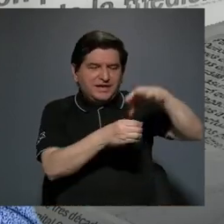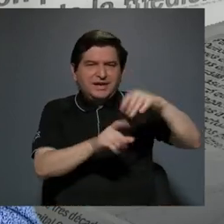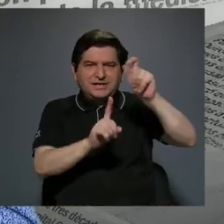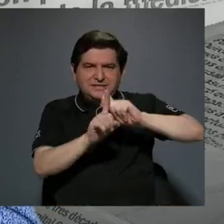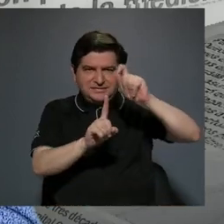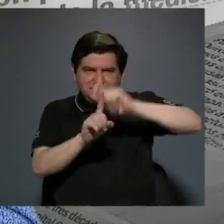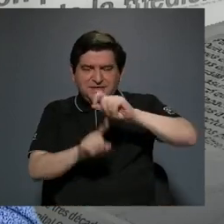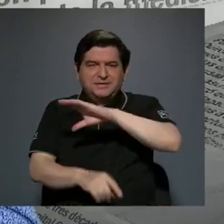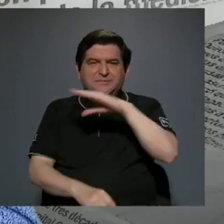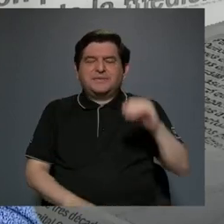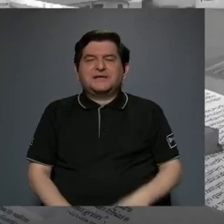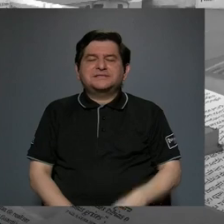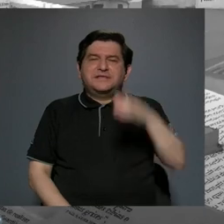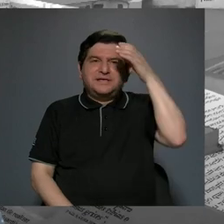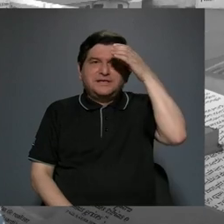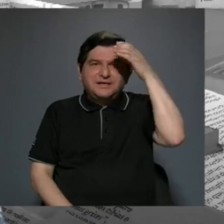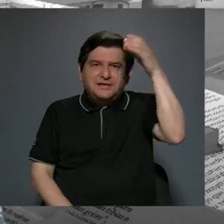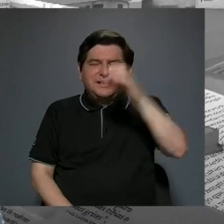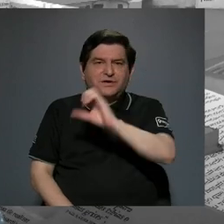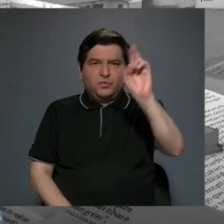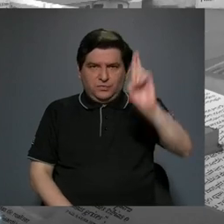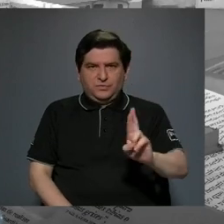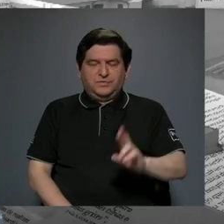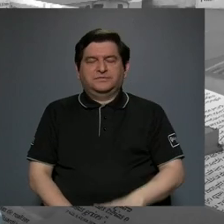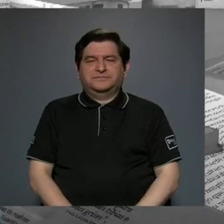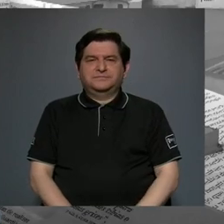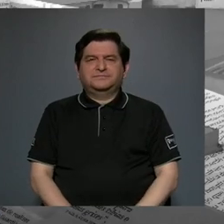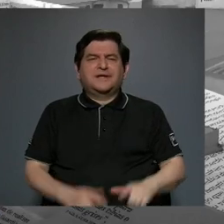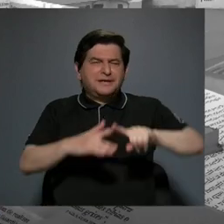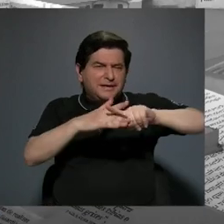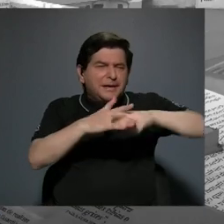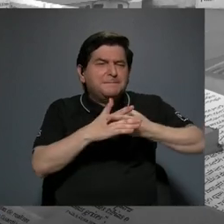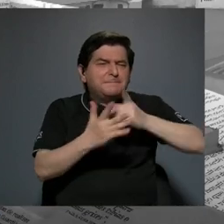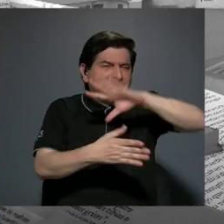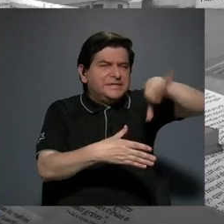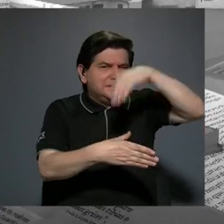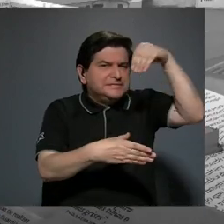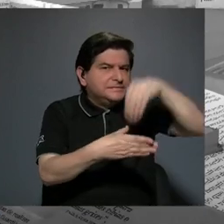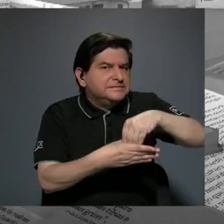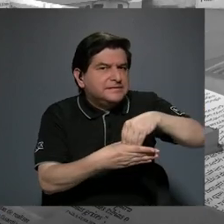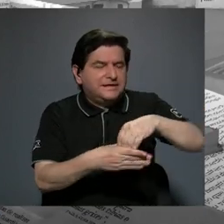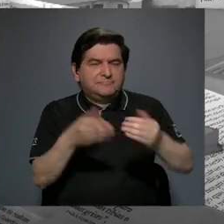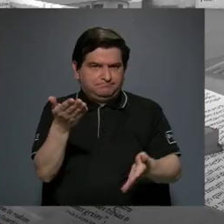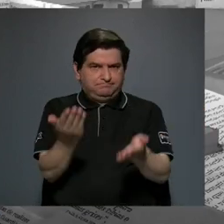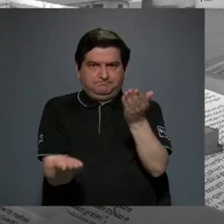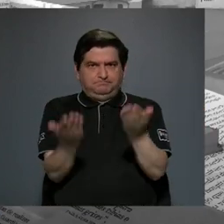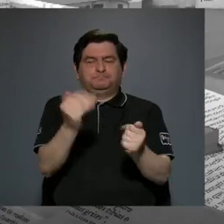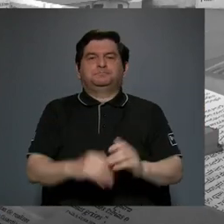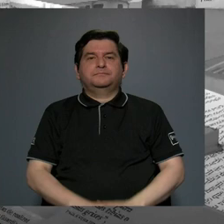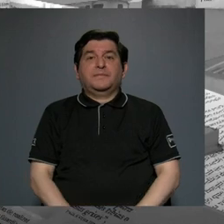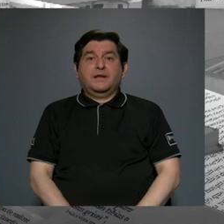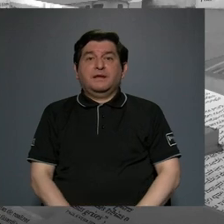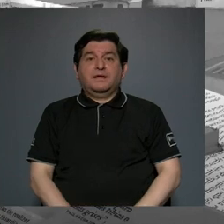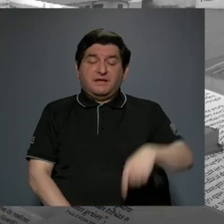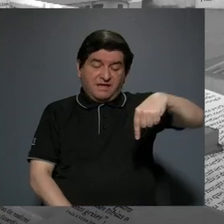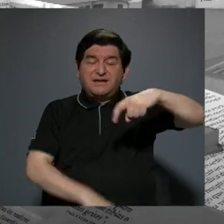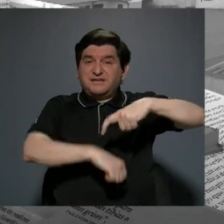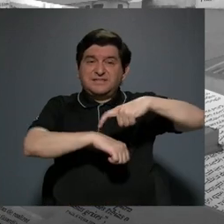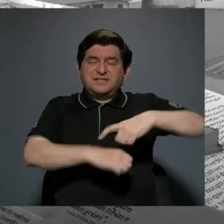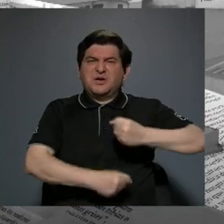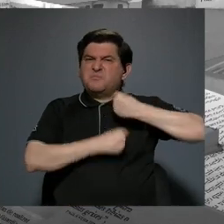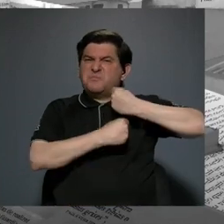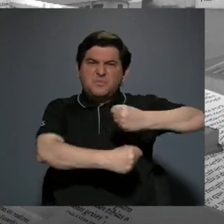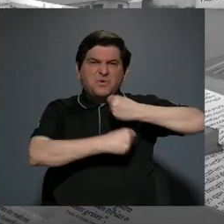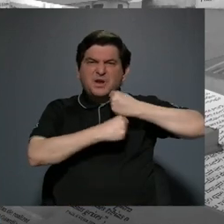cultura costarricense. Sí, en realidad tal vez podemos empezar contextualizando, porque bueno, hoy en día ya las